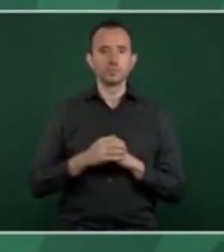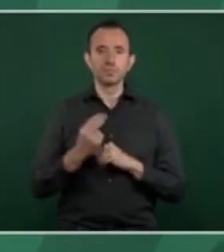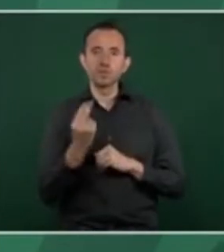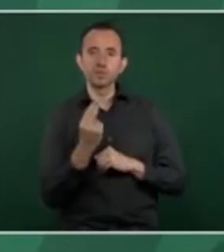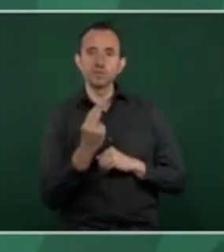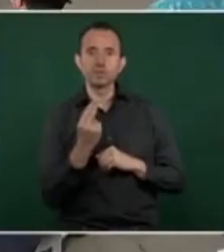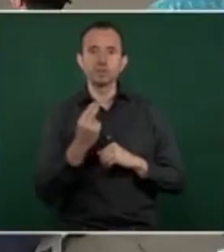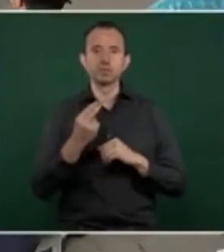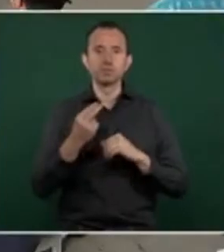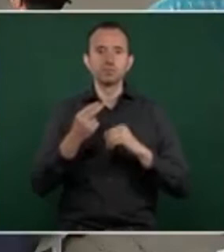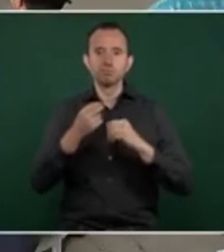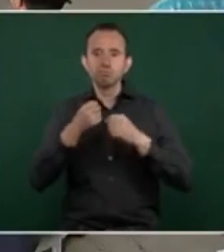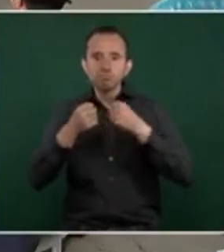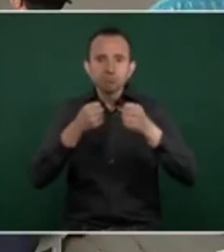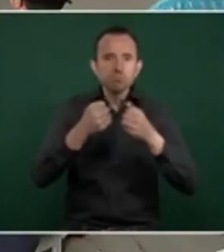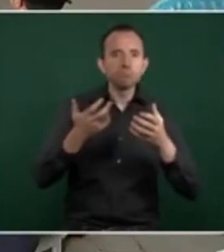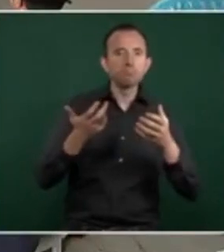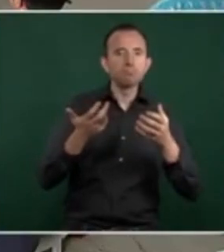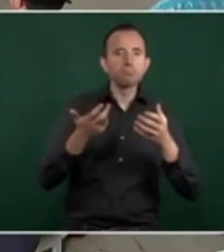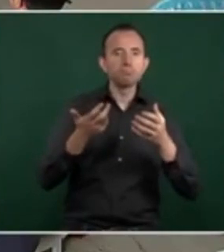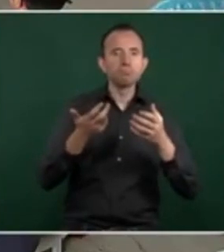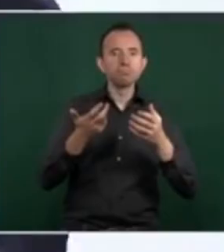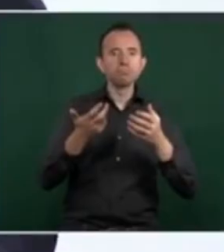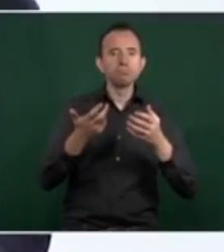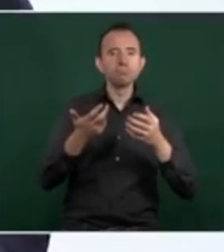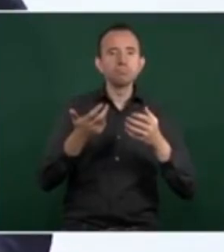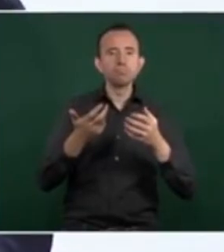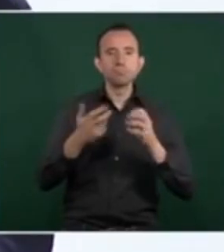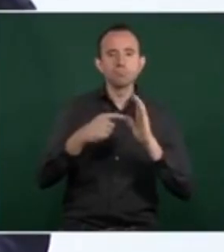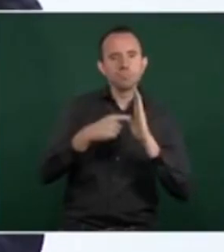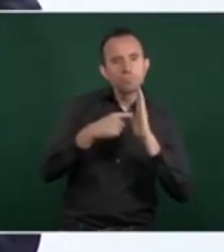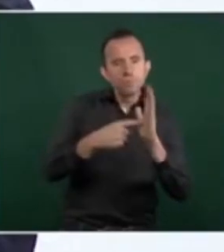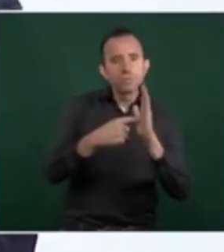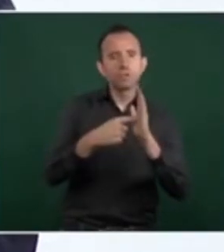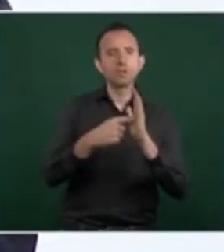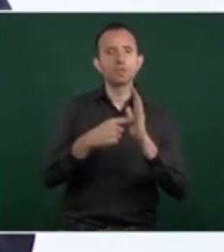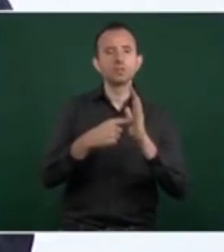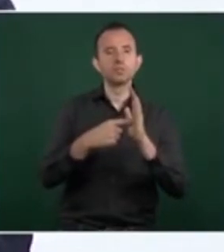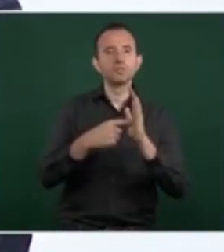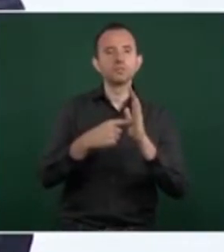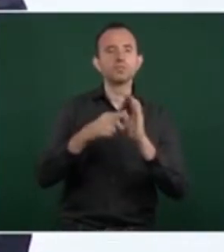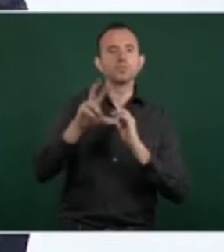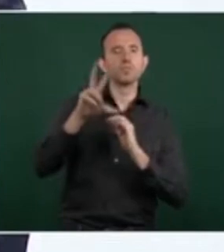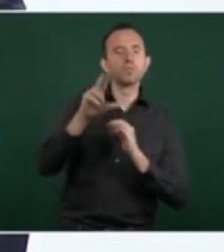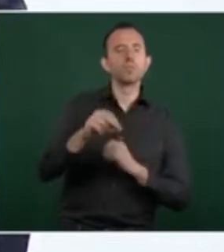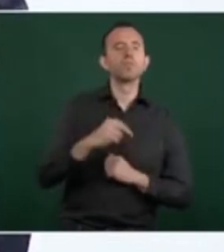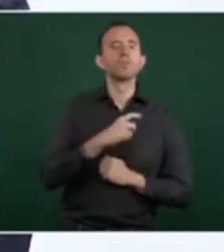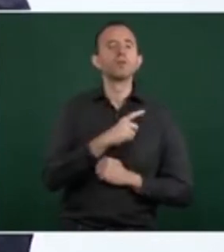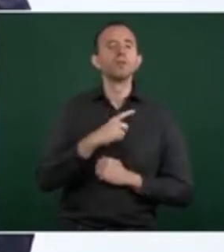no debe de rifar, hablando en el lenguaje de los jóvenes,